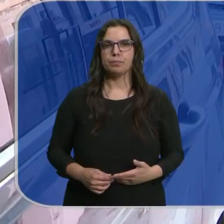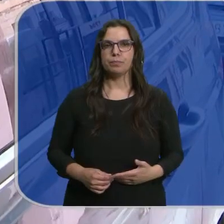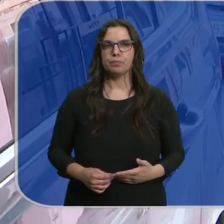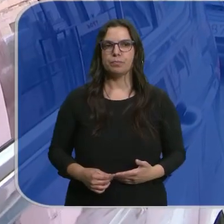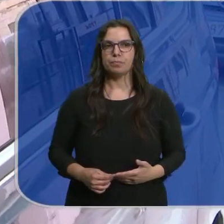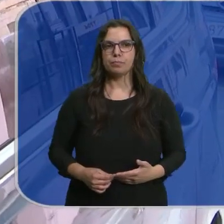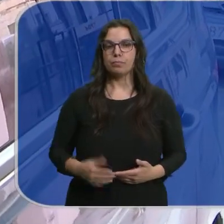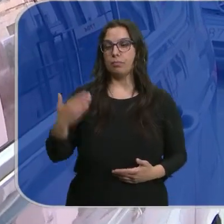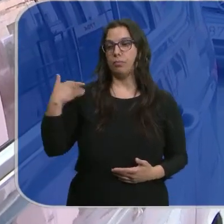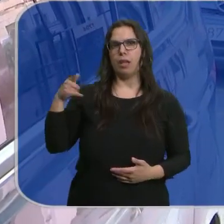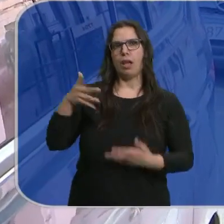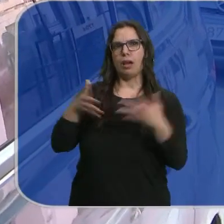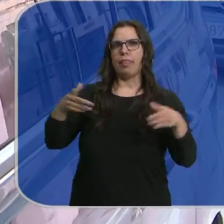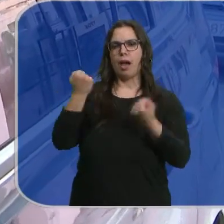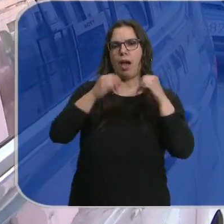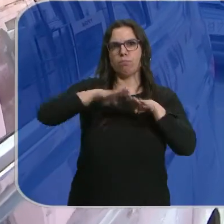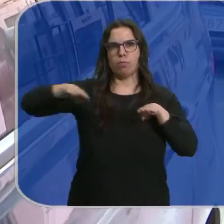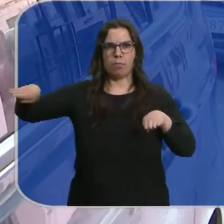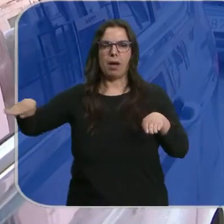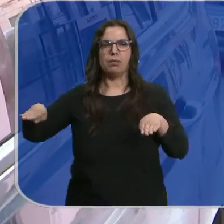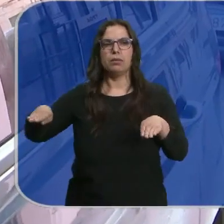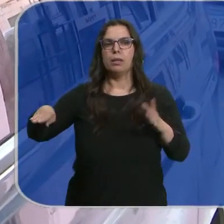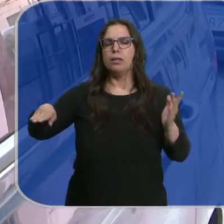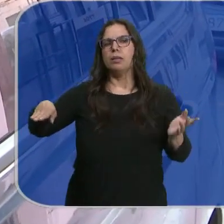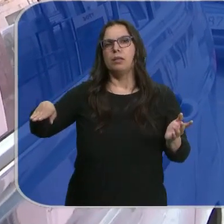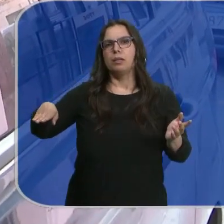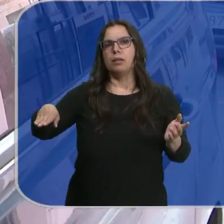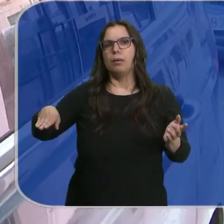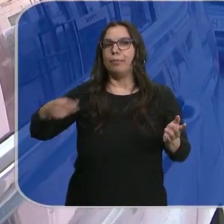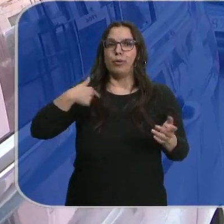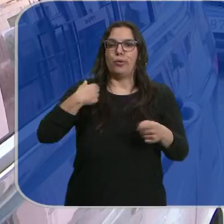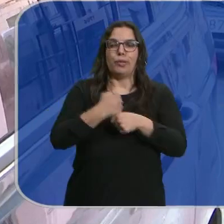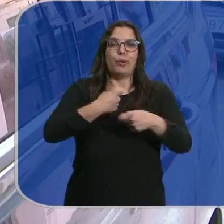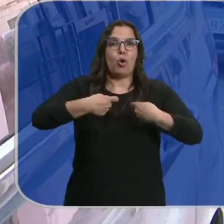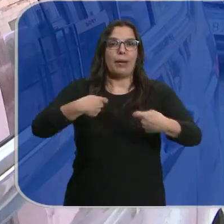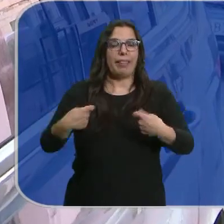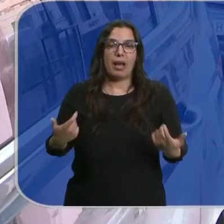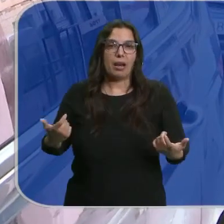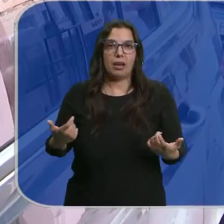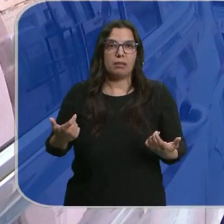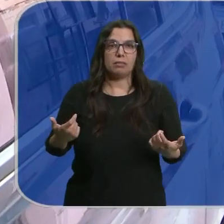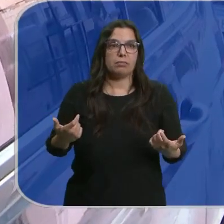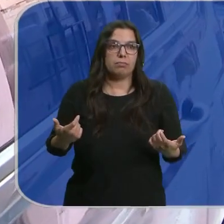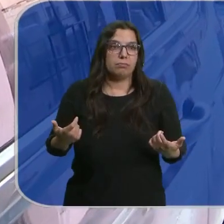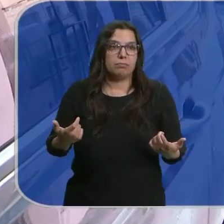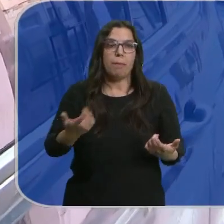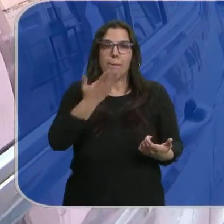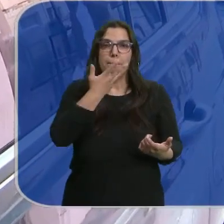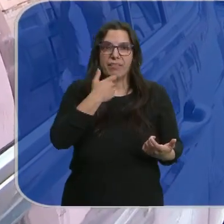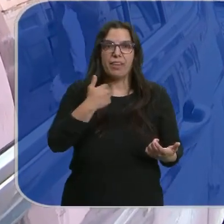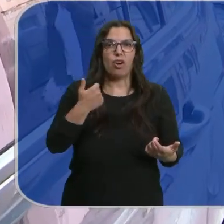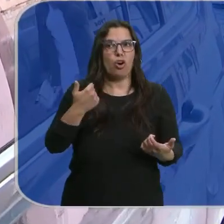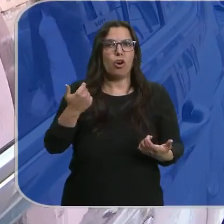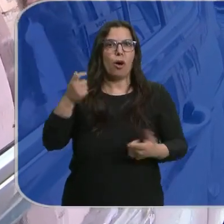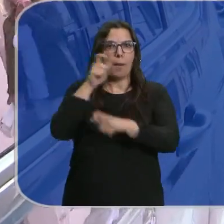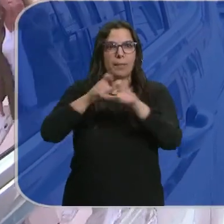Hay un parking allí muy grande y me puede afectar, pero yo me dedico al mundo comercial, pero prefiero que la